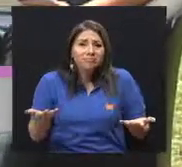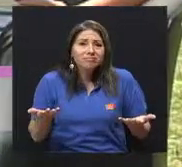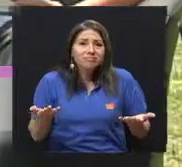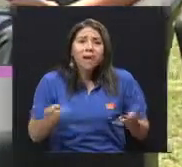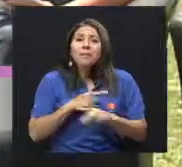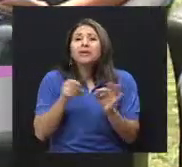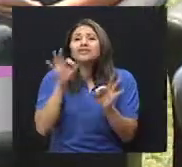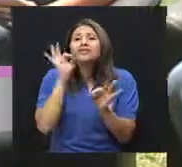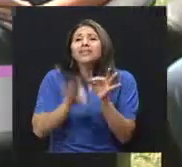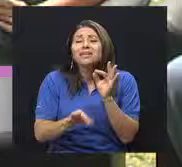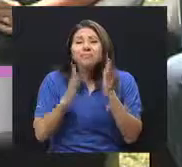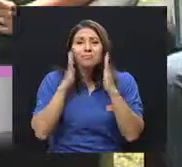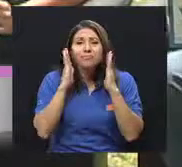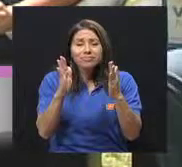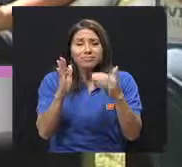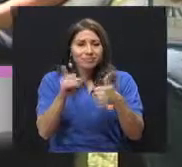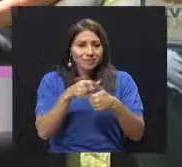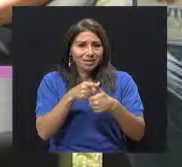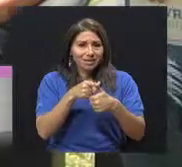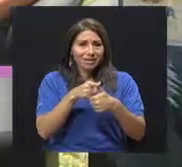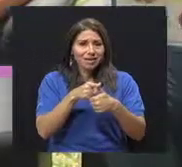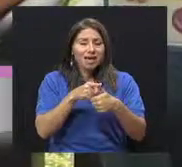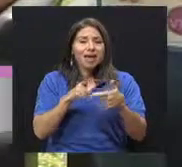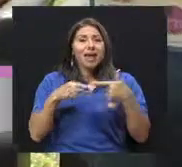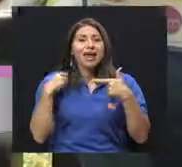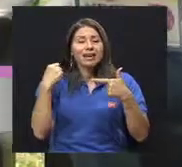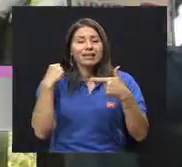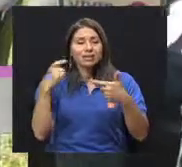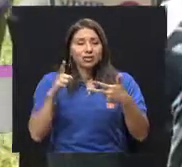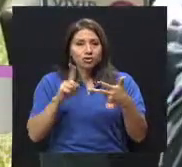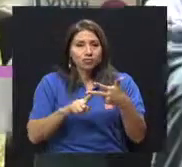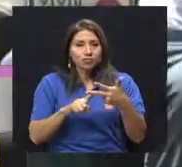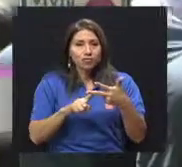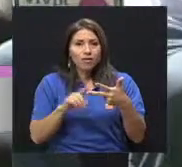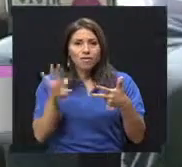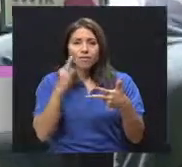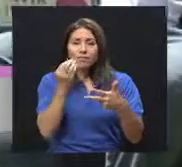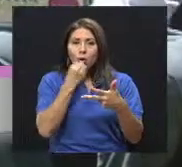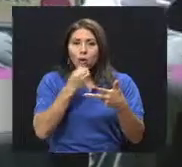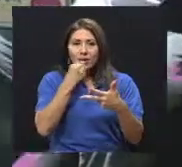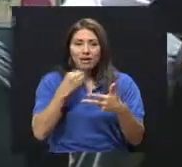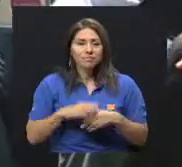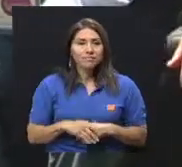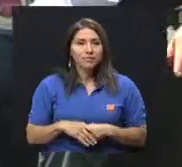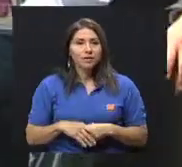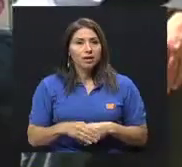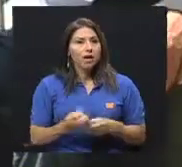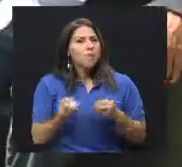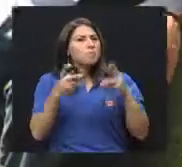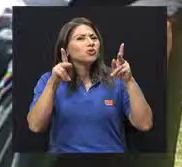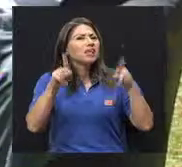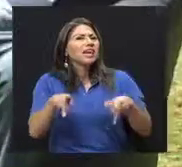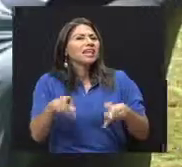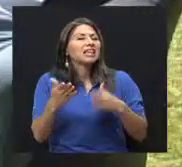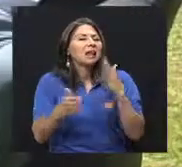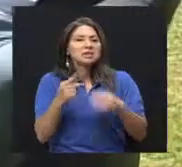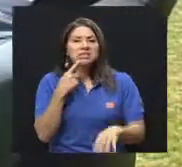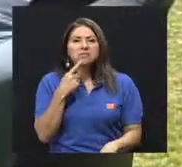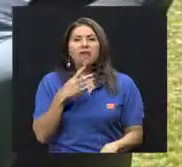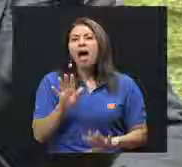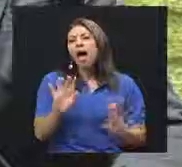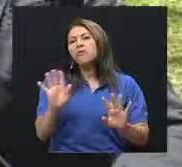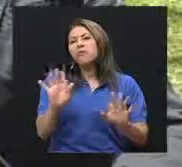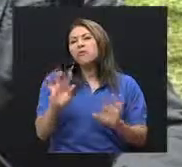el ejercicio físico y la dieta, tres cosas. En cuanto a la dieta, mucha gente podría pensar, bueno, no, entonces no voy a consumir